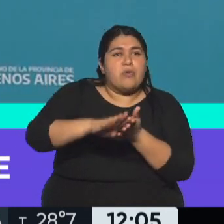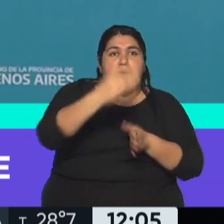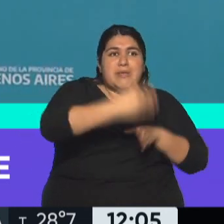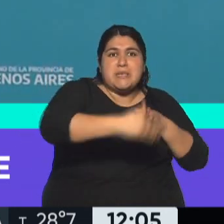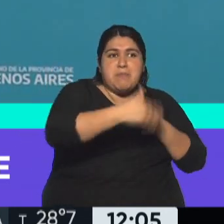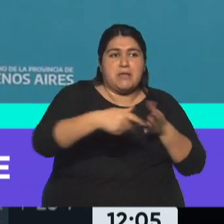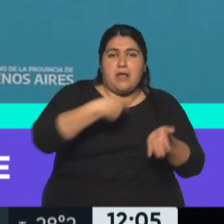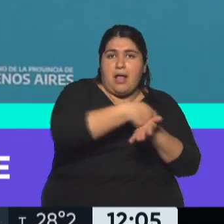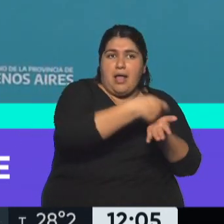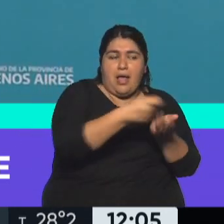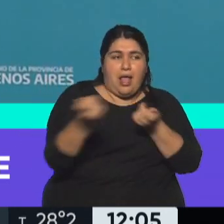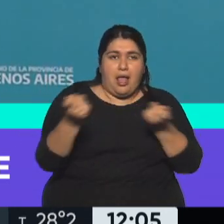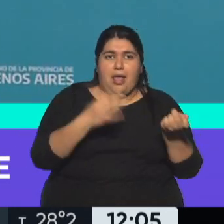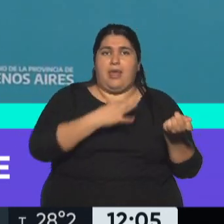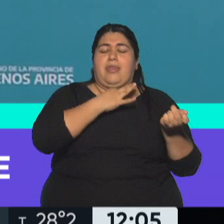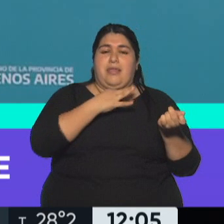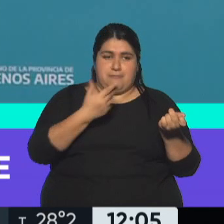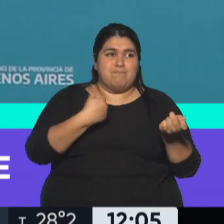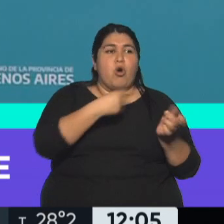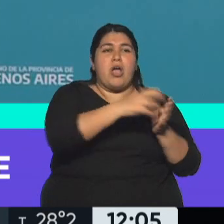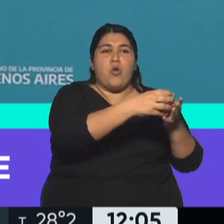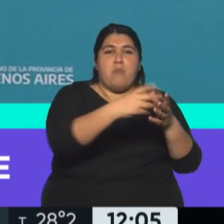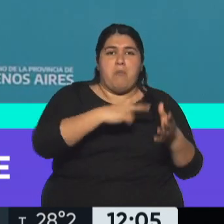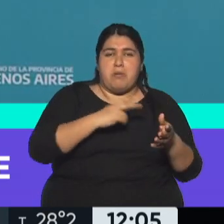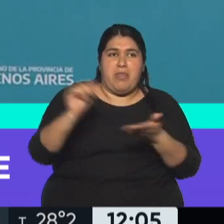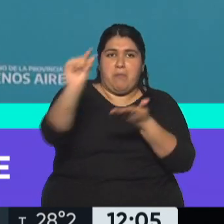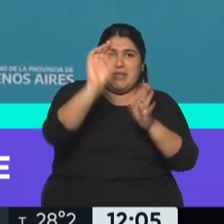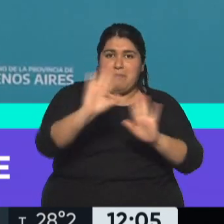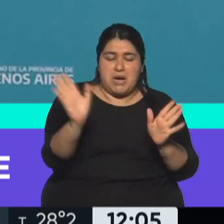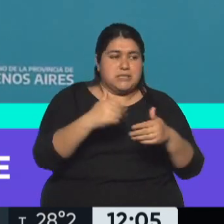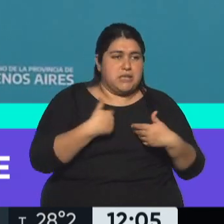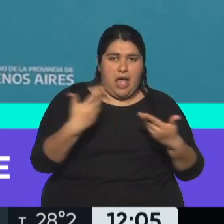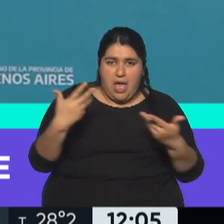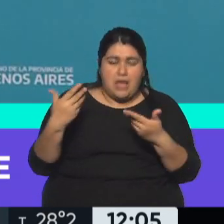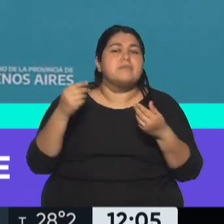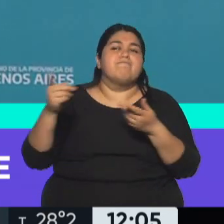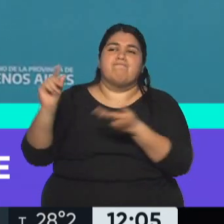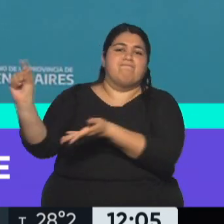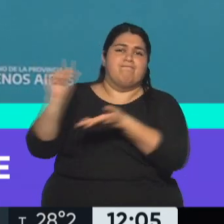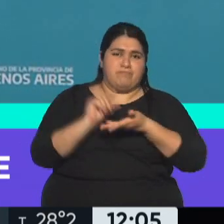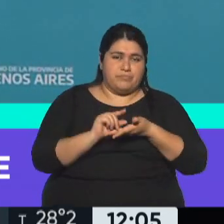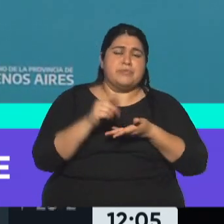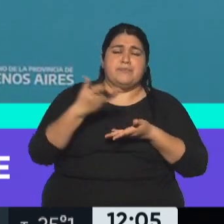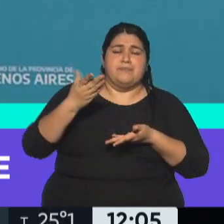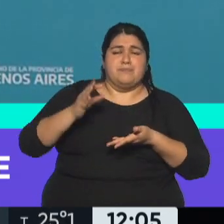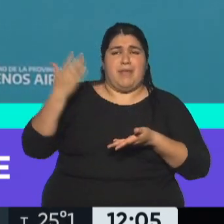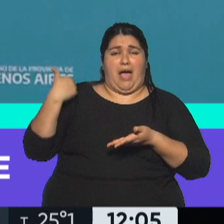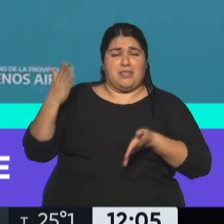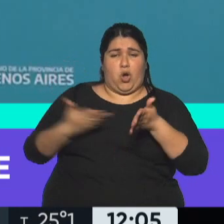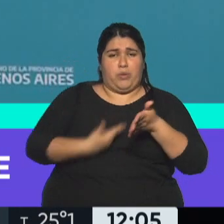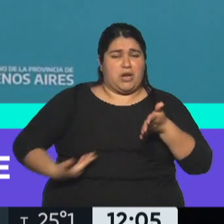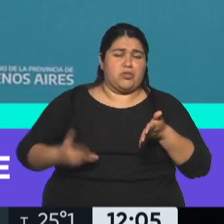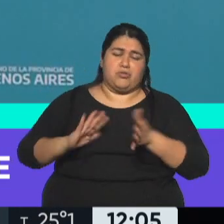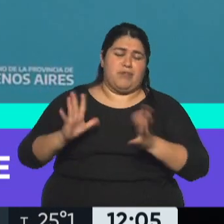ya no podía pagar porque el mercado privado no le prestaba más. O sea que fue una saga de desastres lo que hicieron con la deuda